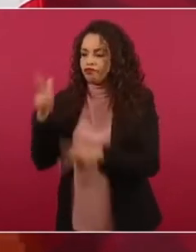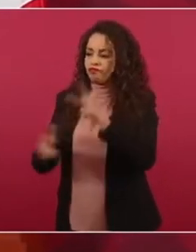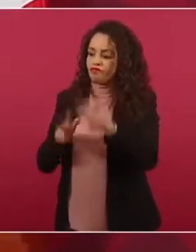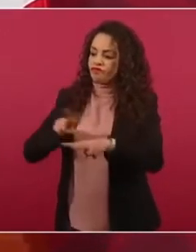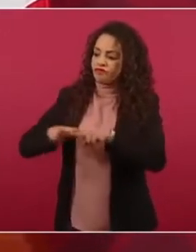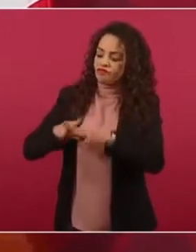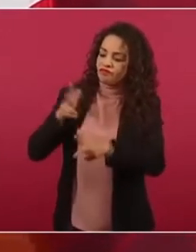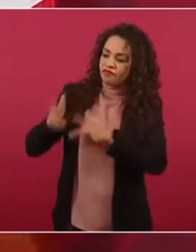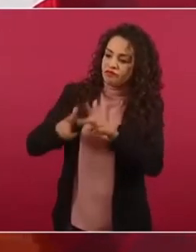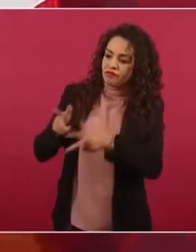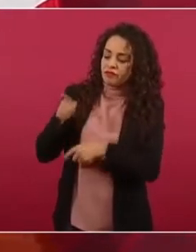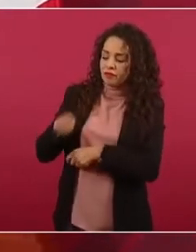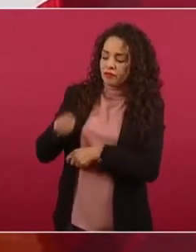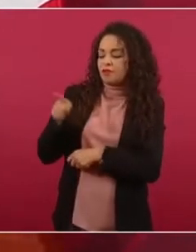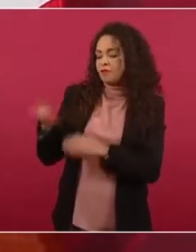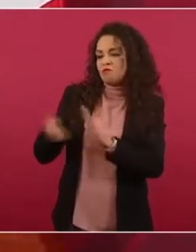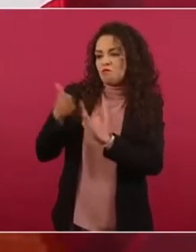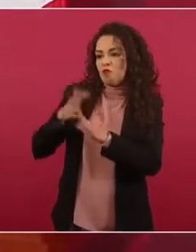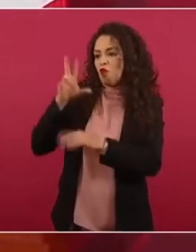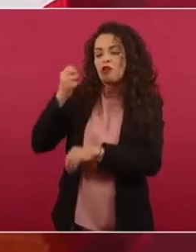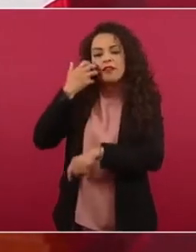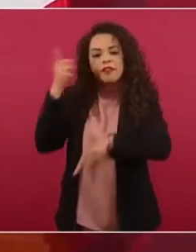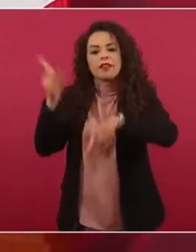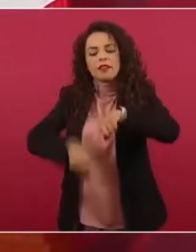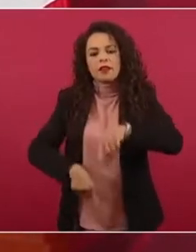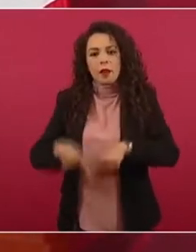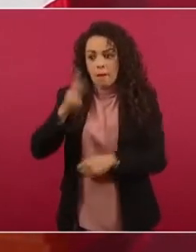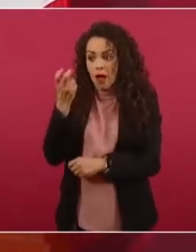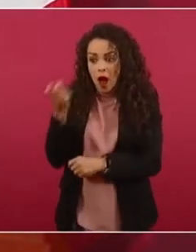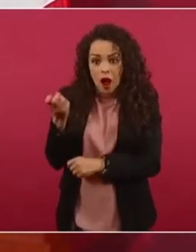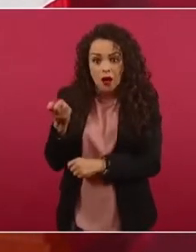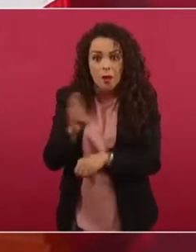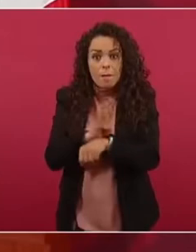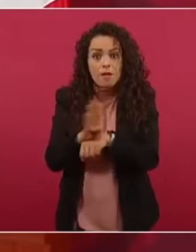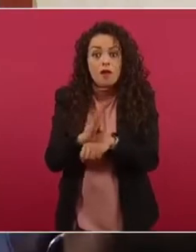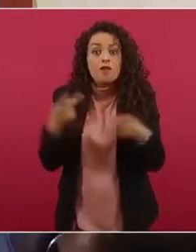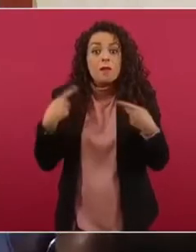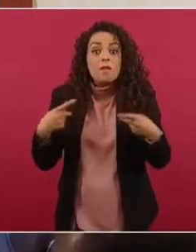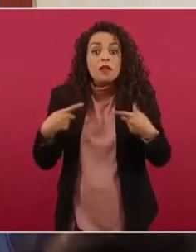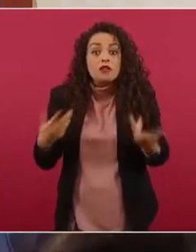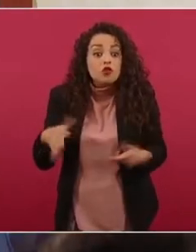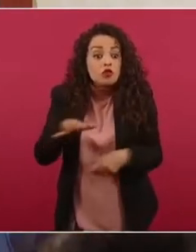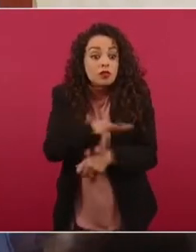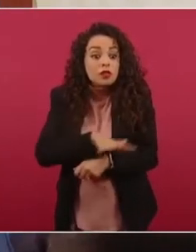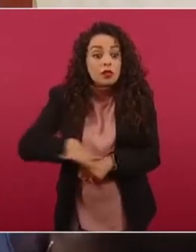que es una obra para beneficio de la gente, del pueblo,